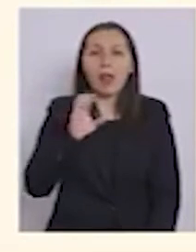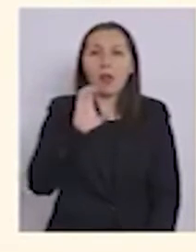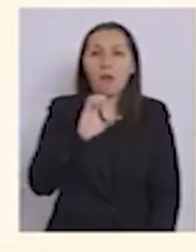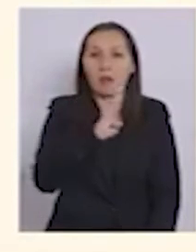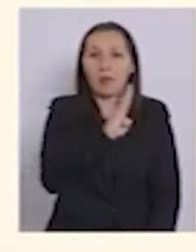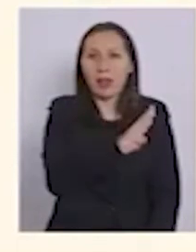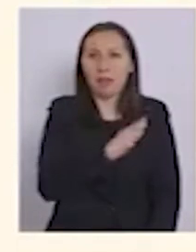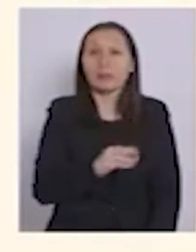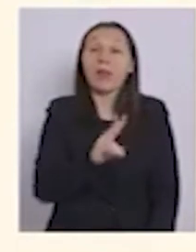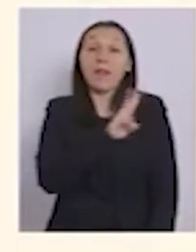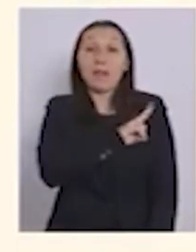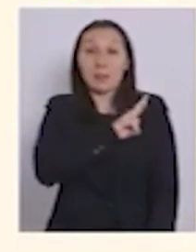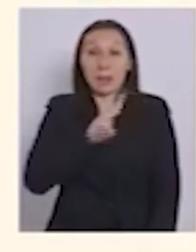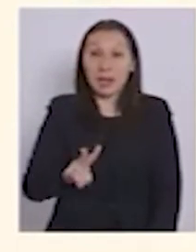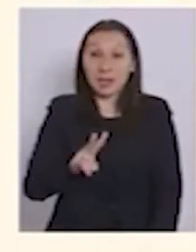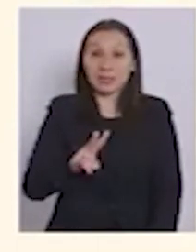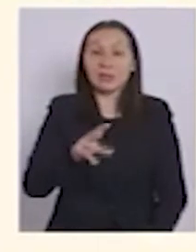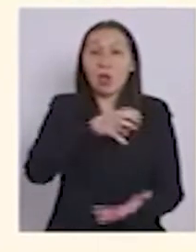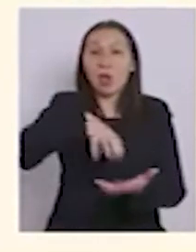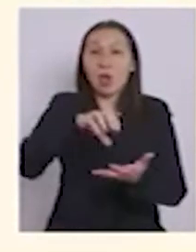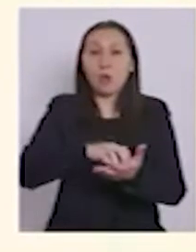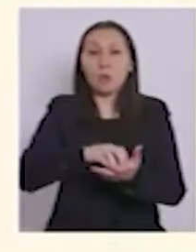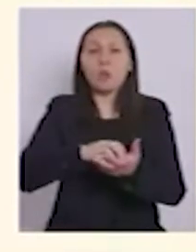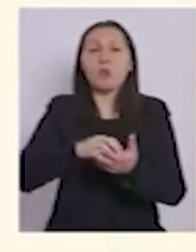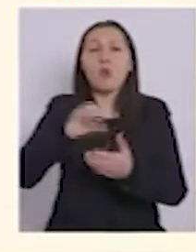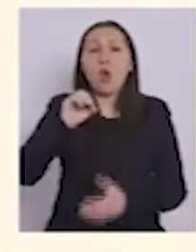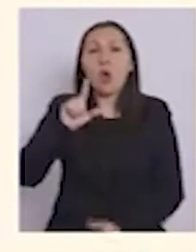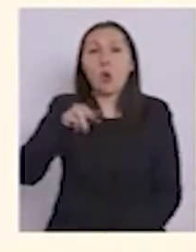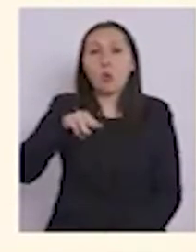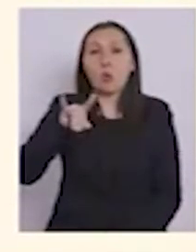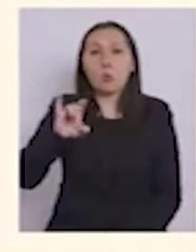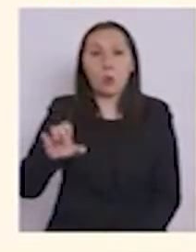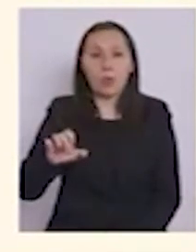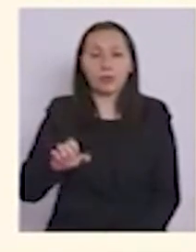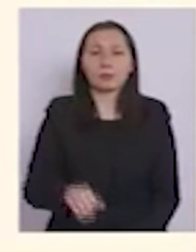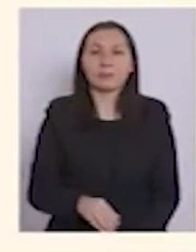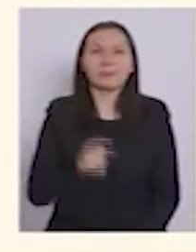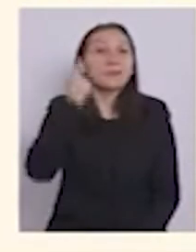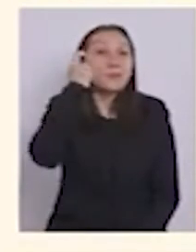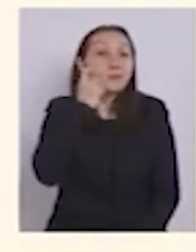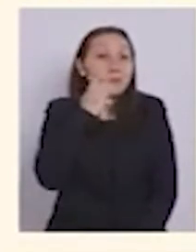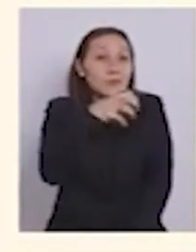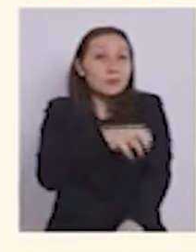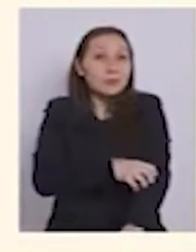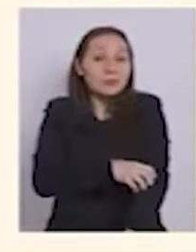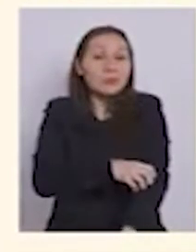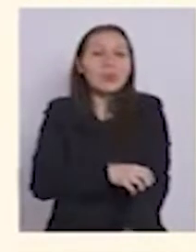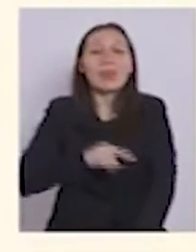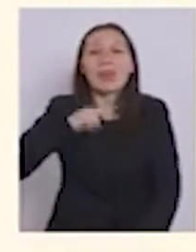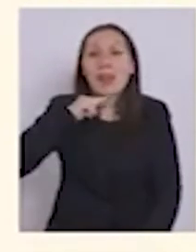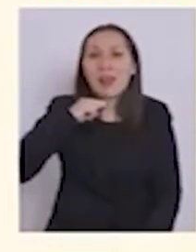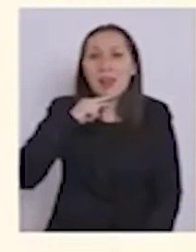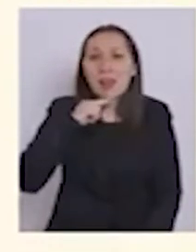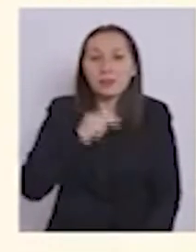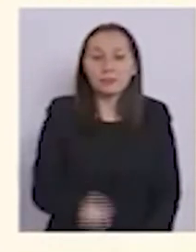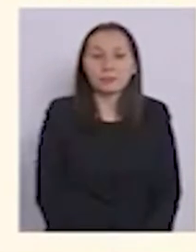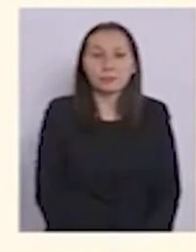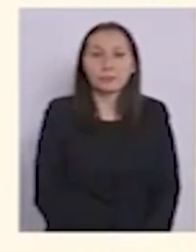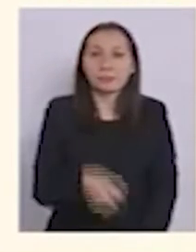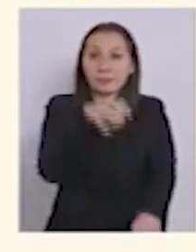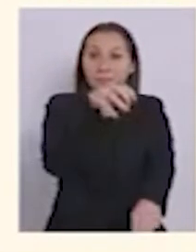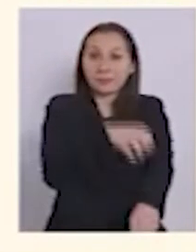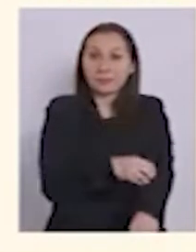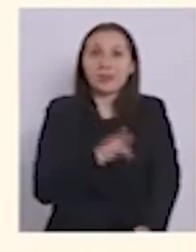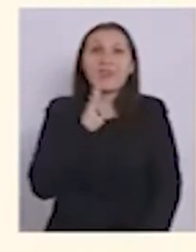de Valparaíso, la comuna de Olmue. En la región de O'Higgins, Graneros. En la